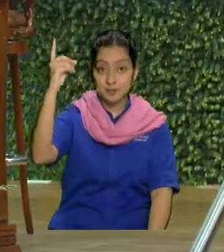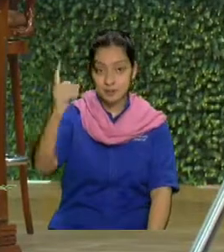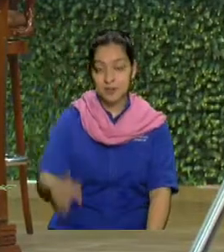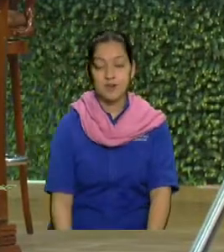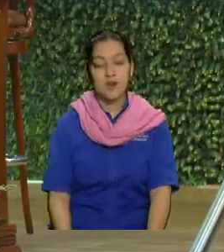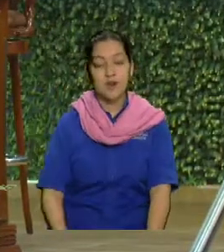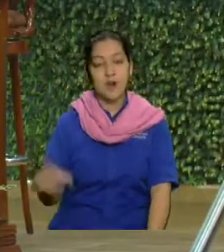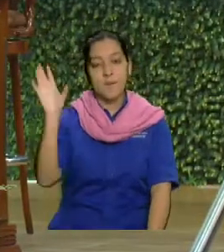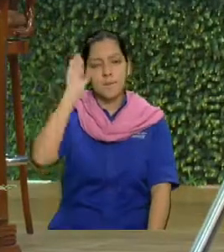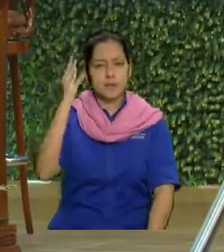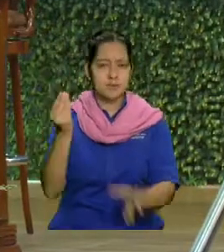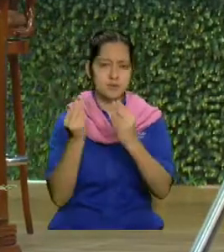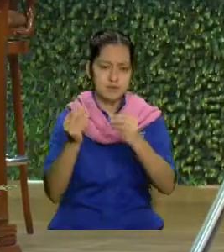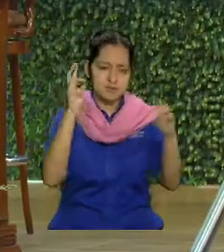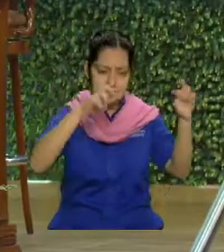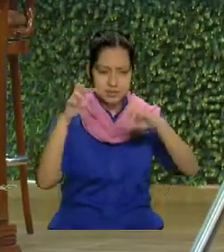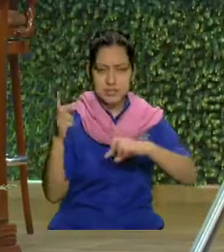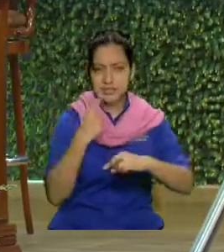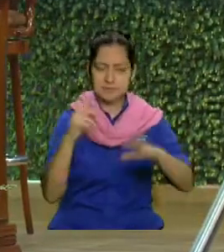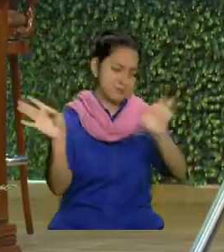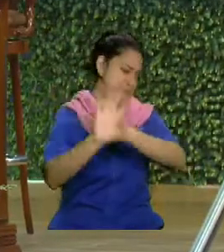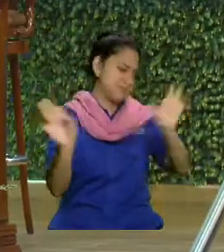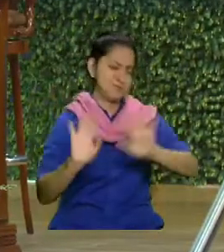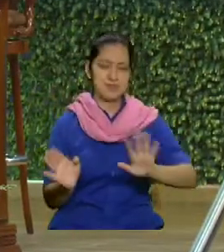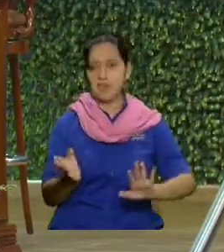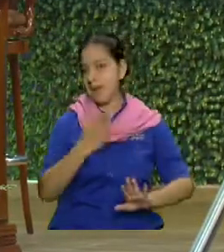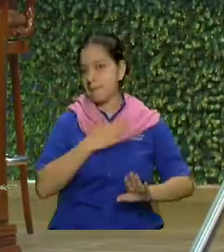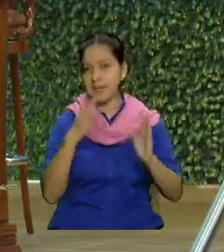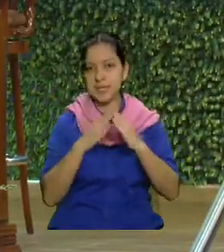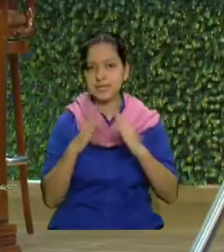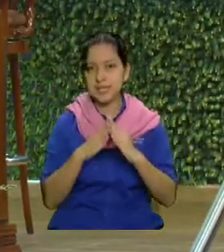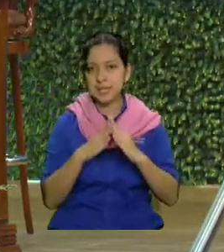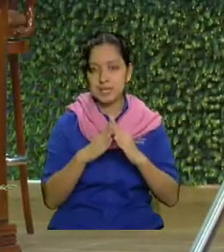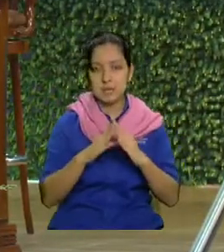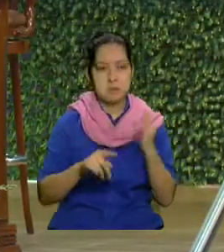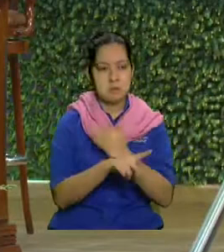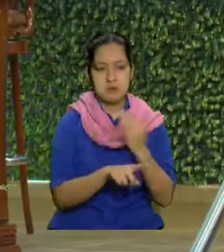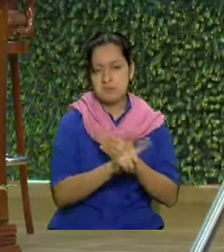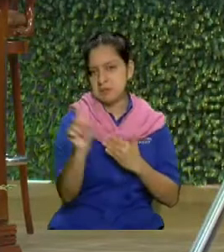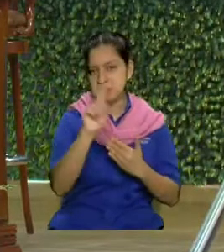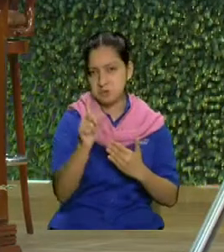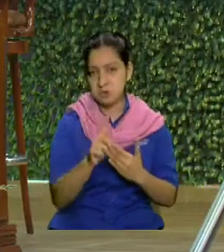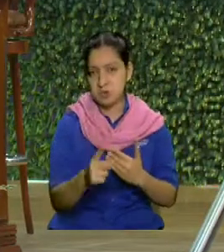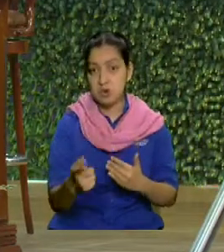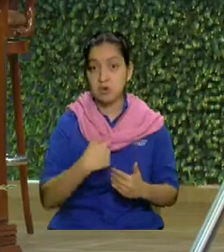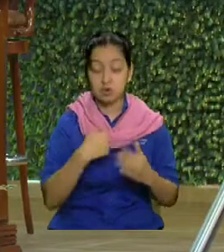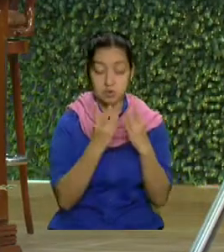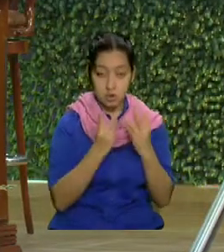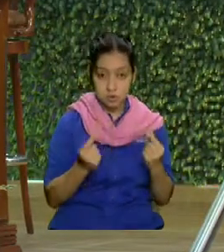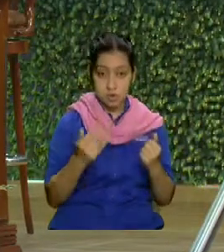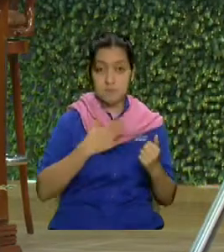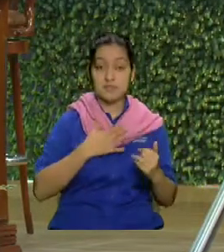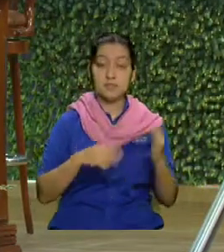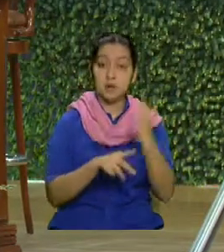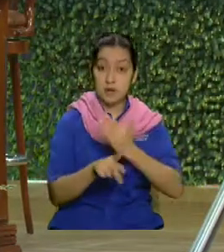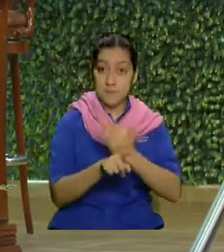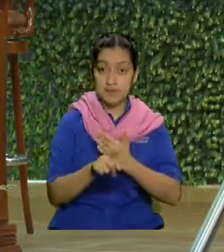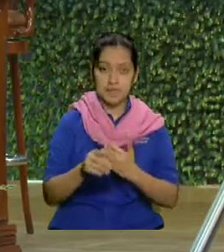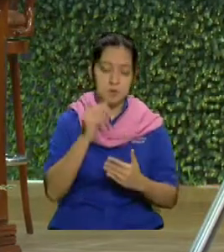Porque mucha gente dice, no, no, no, no. En mi casa no se metan. ¿Los trapos sucios se lavan en casa? No, no, no, no, señor.